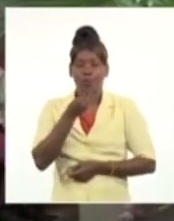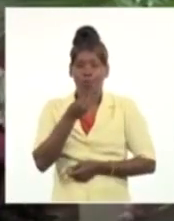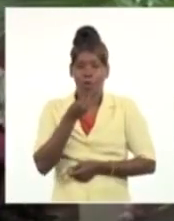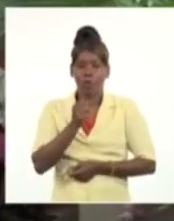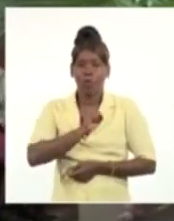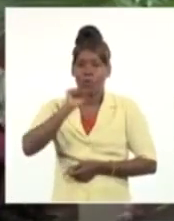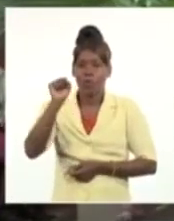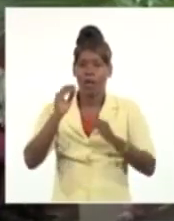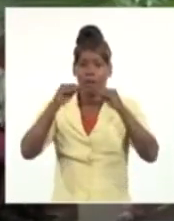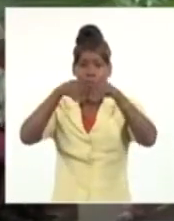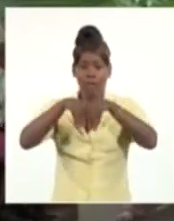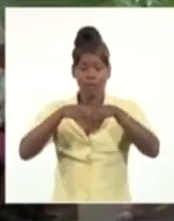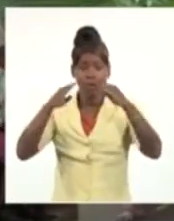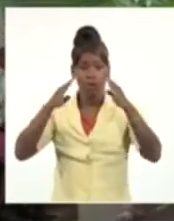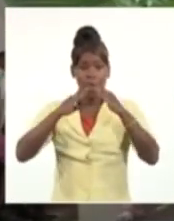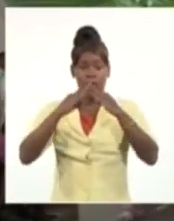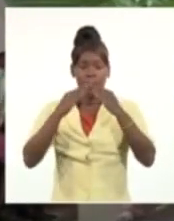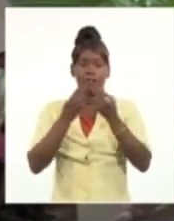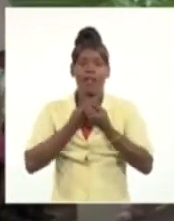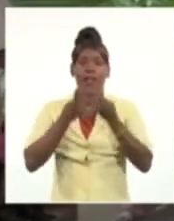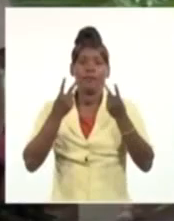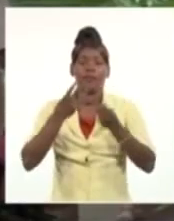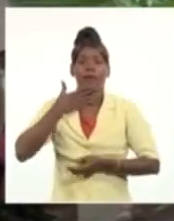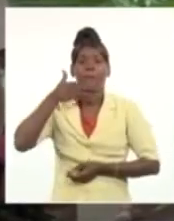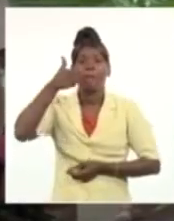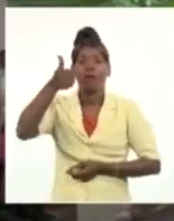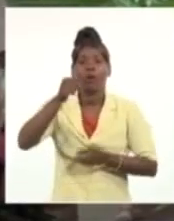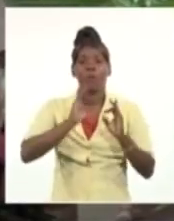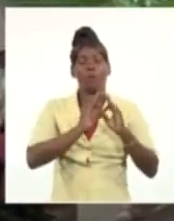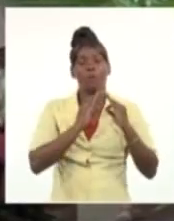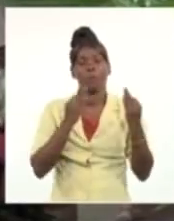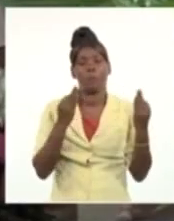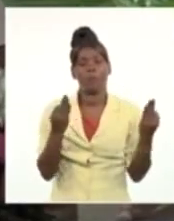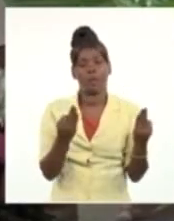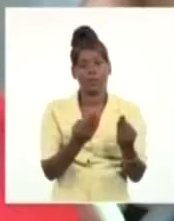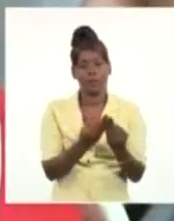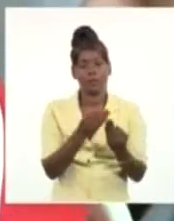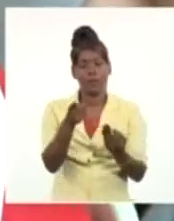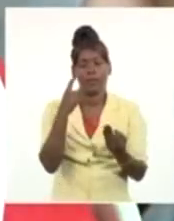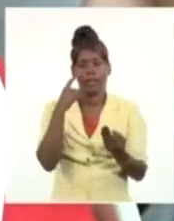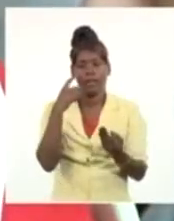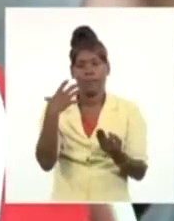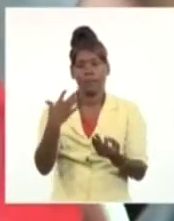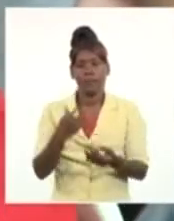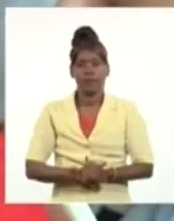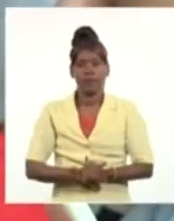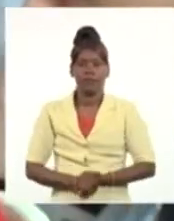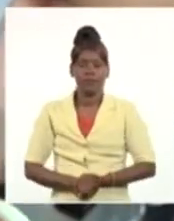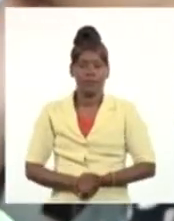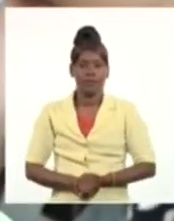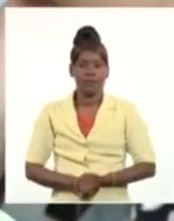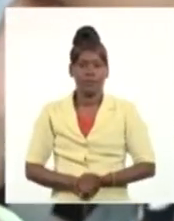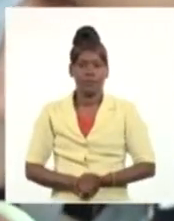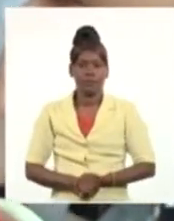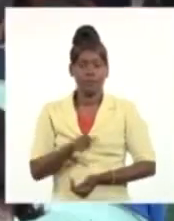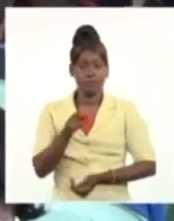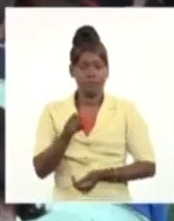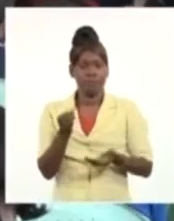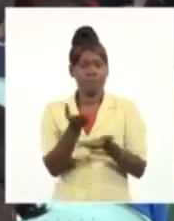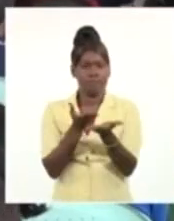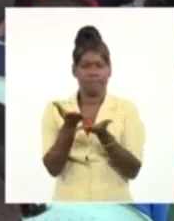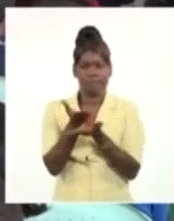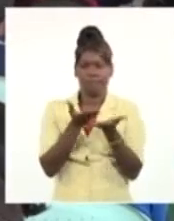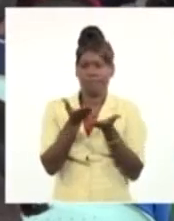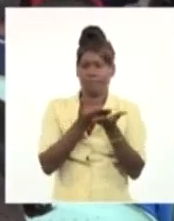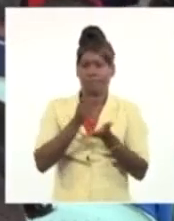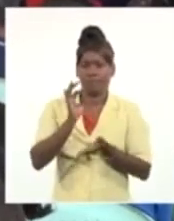vida cotidiana, esa calidad de vida y ese bienestar al que ustedes han hecho referencia. Los encuentros de los candidatos a diputados por Santa Clara